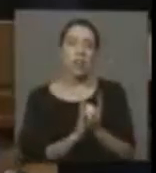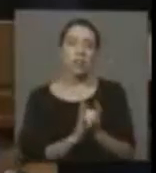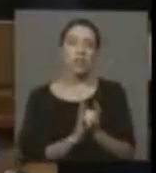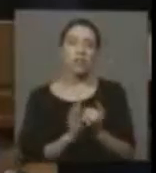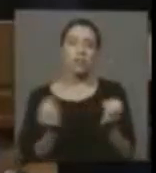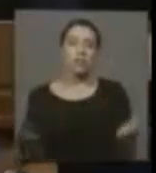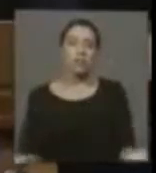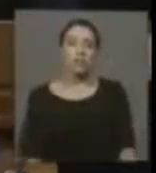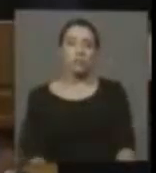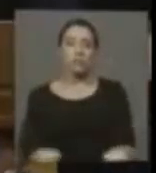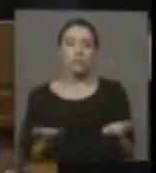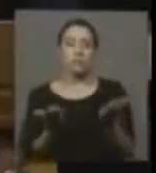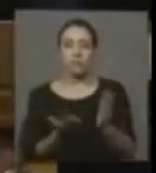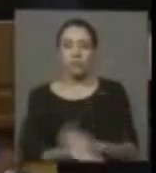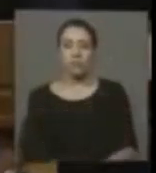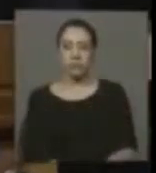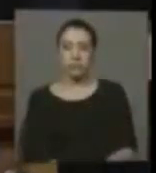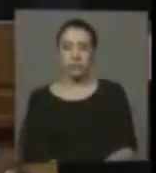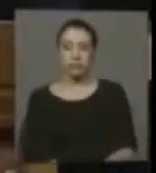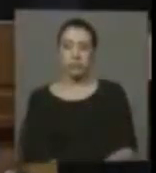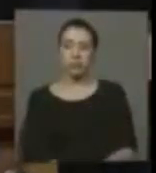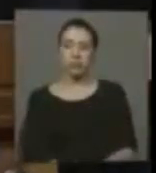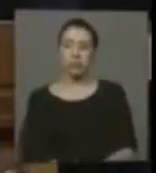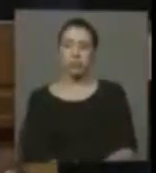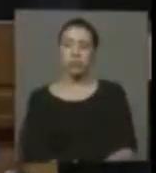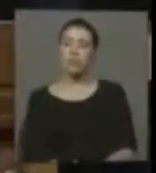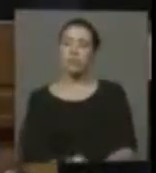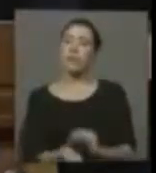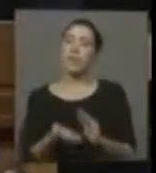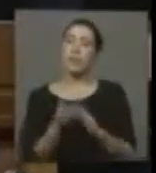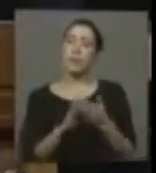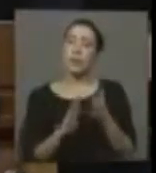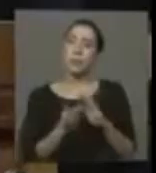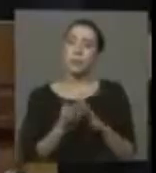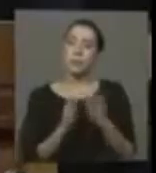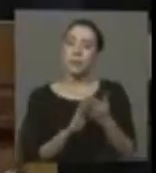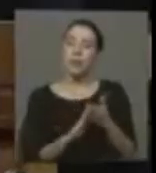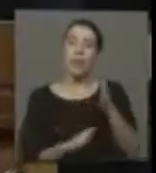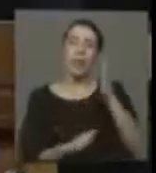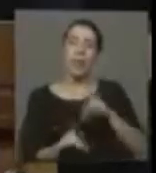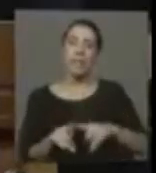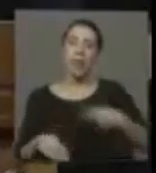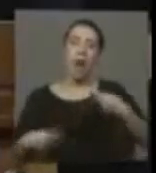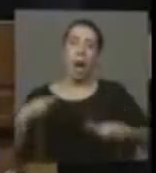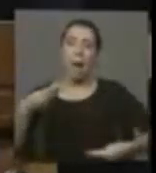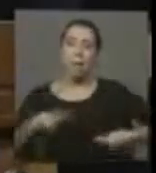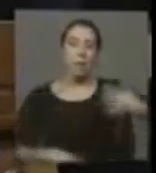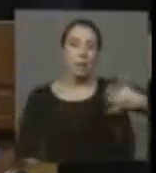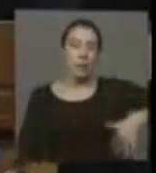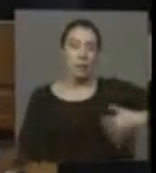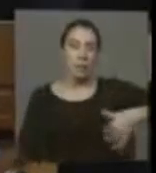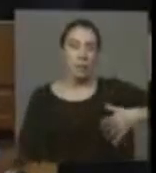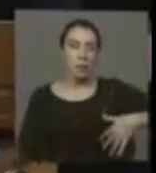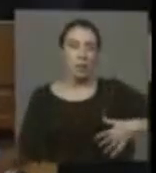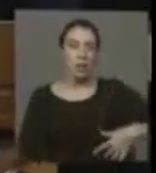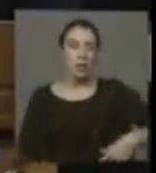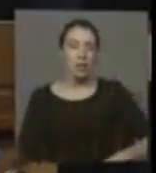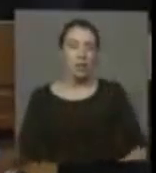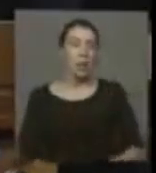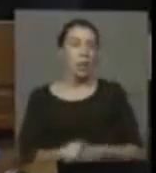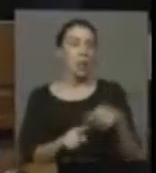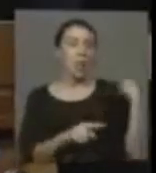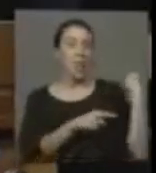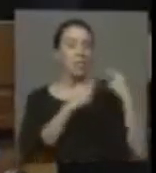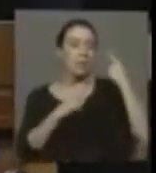progreso, con sustentabilidad, comunidades que precisamente deberían ser un aporte sustantivo como lo han sido a través de la historia,